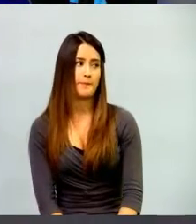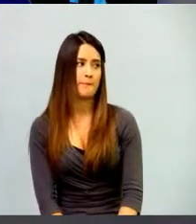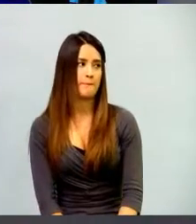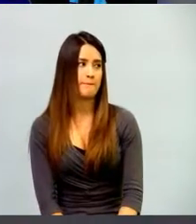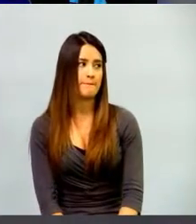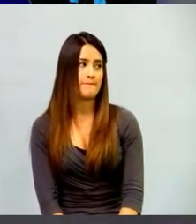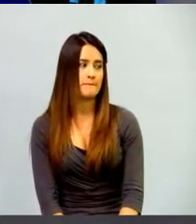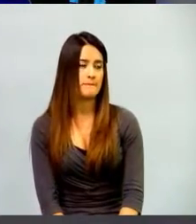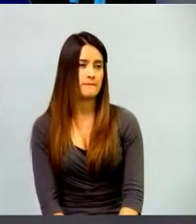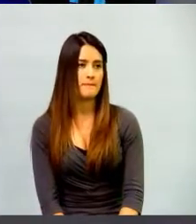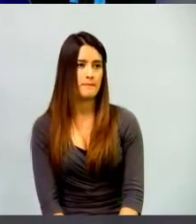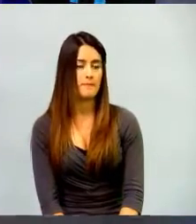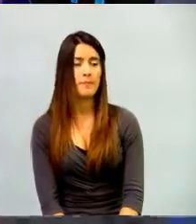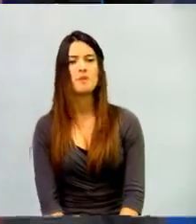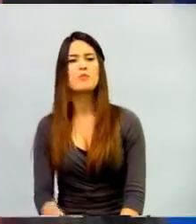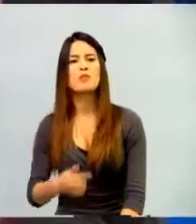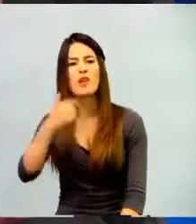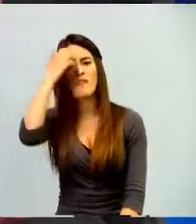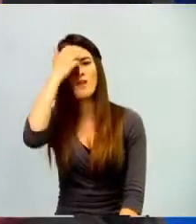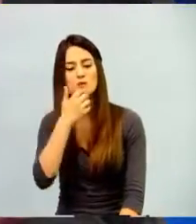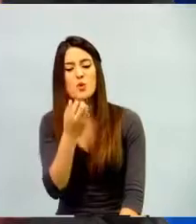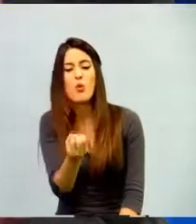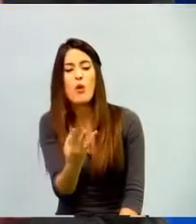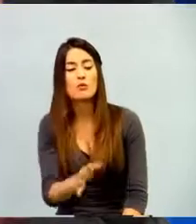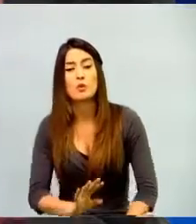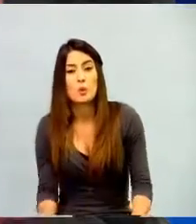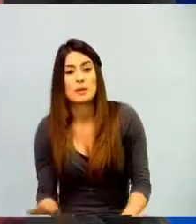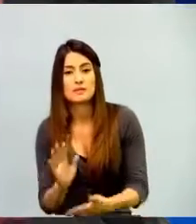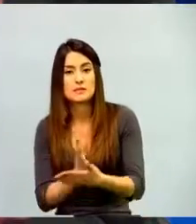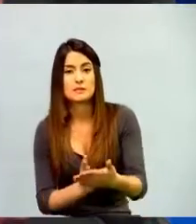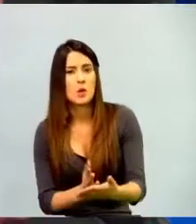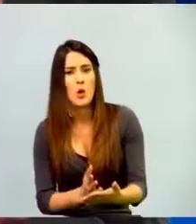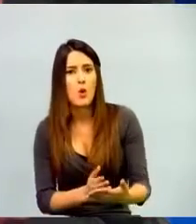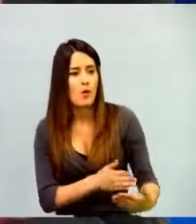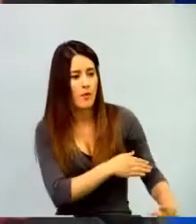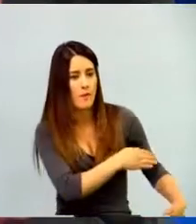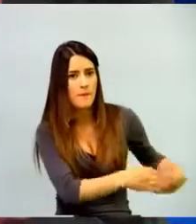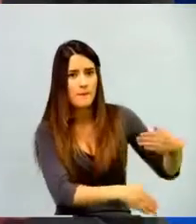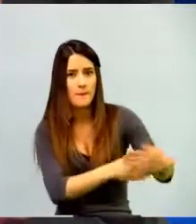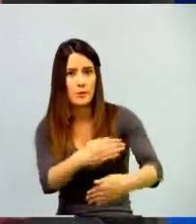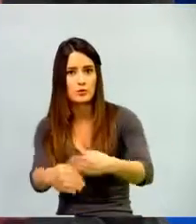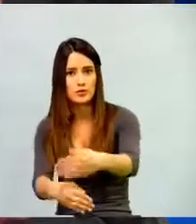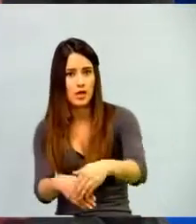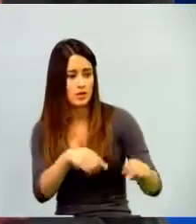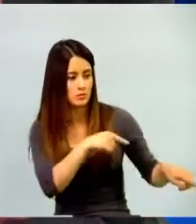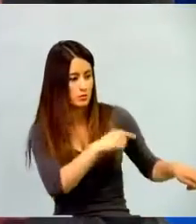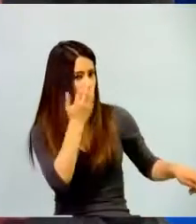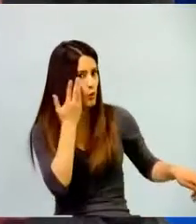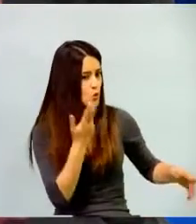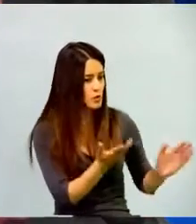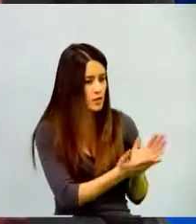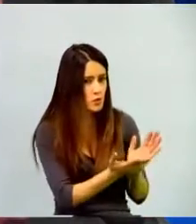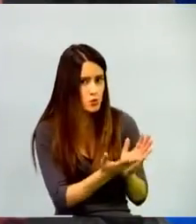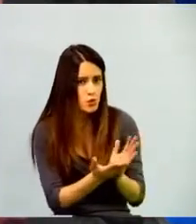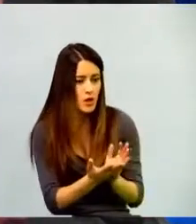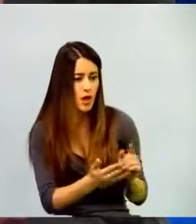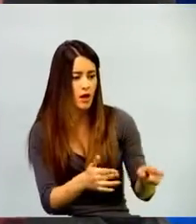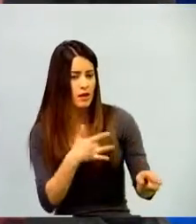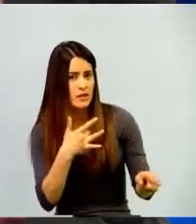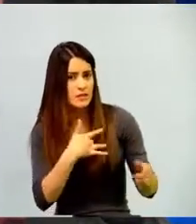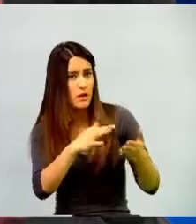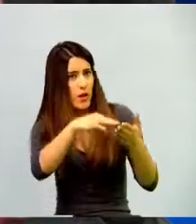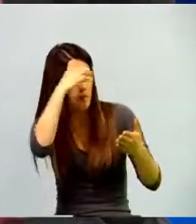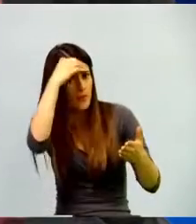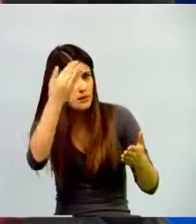el proceso, si el niño está siguiendo una rutina, si realmente le sirvió o considera útil lo que aprendió. Si no,